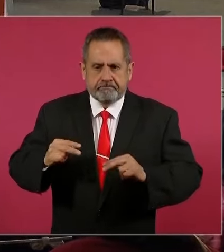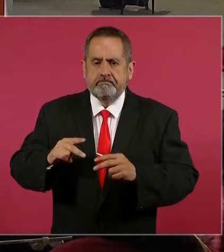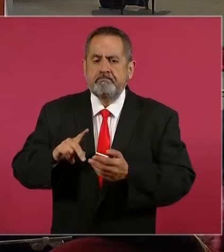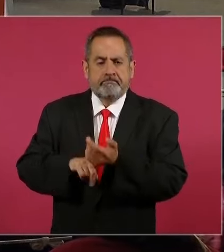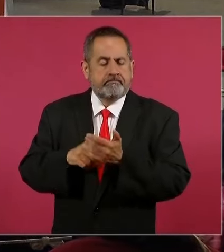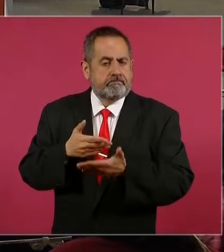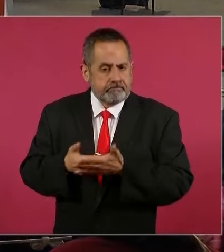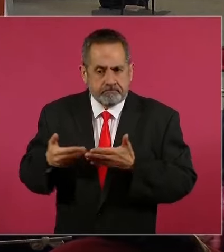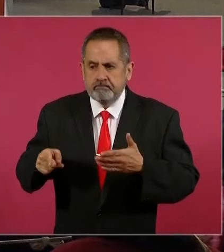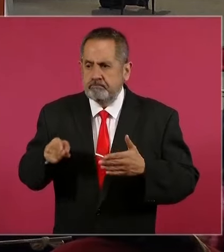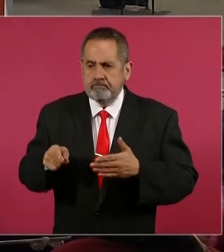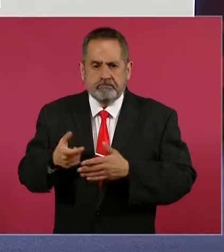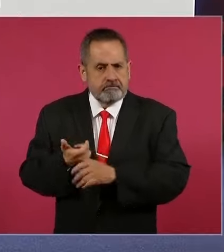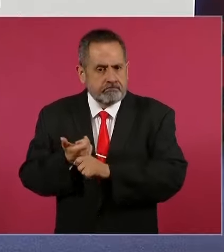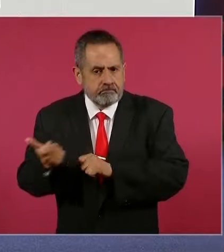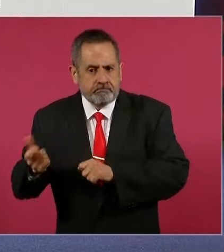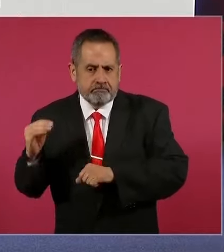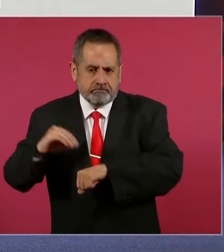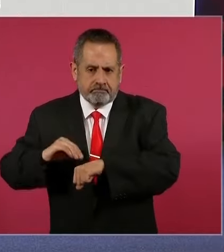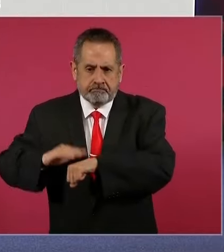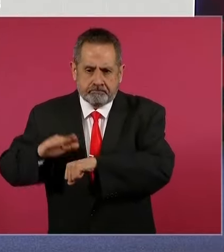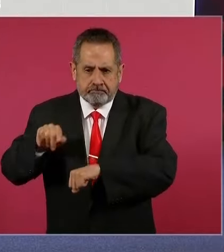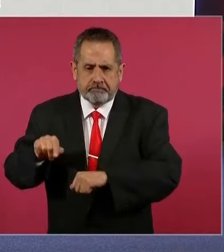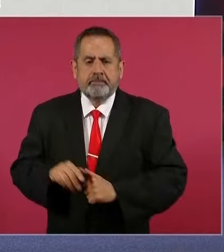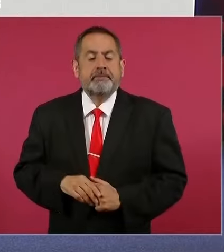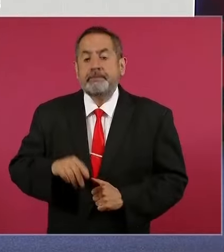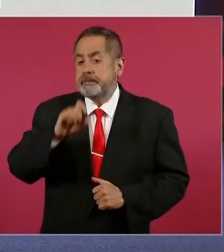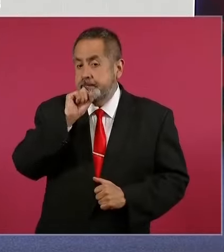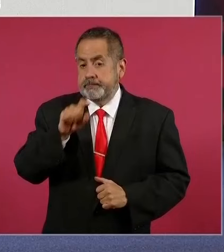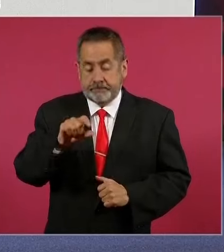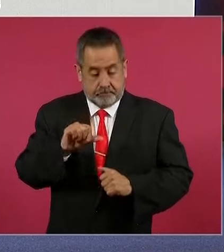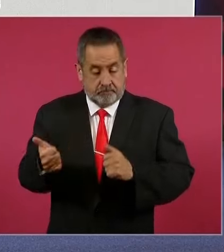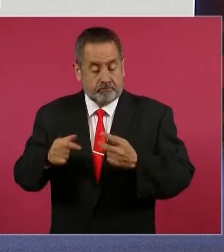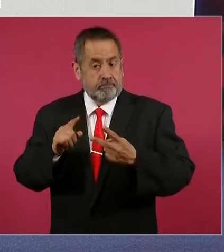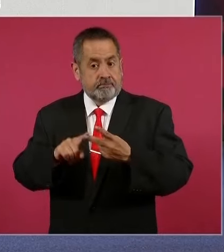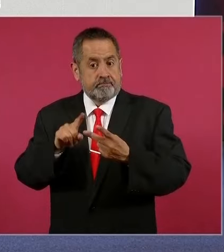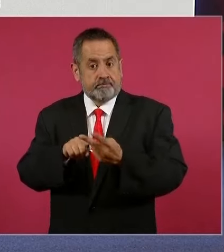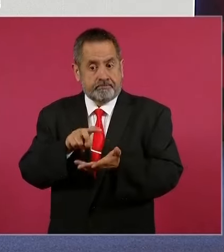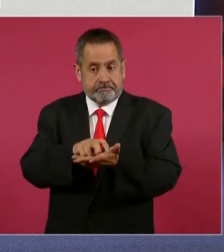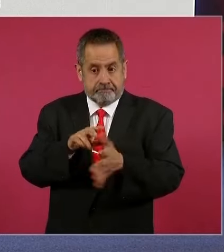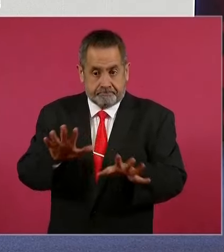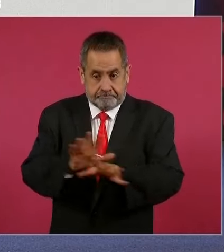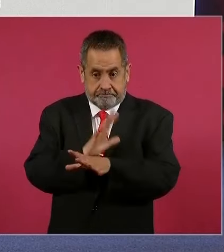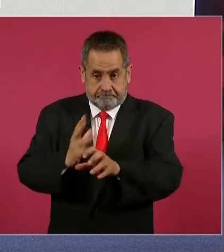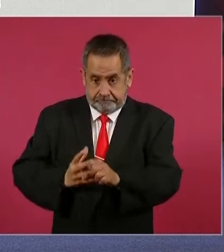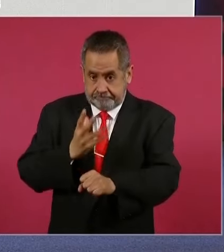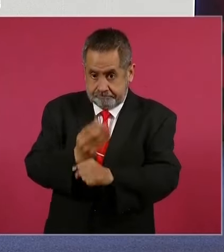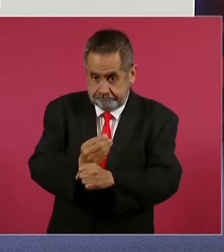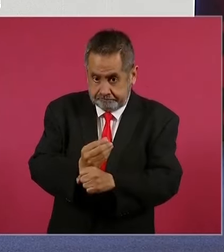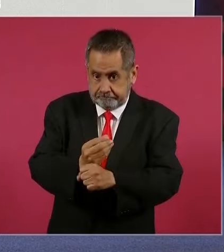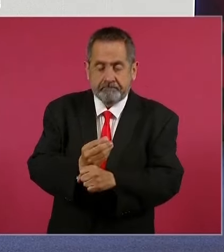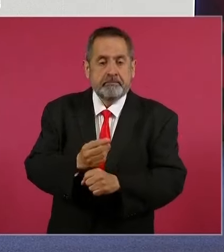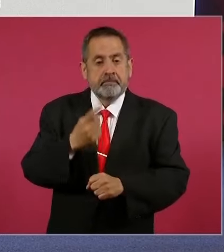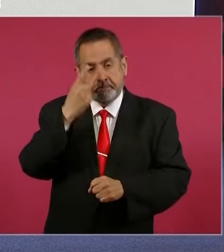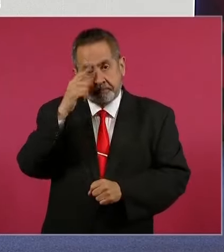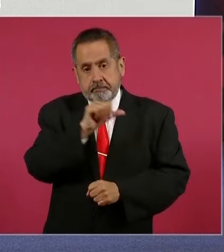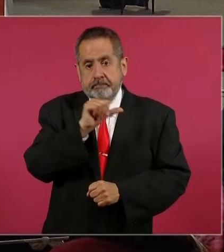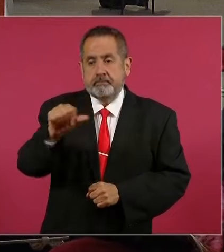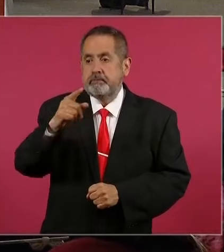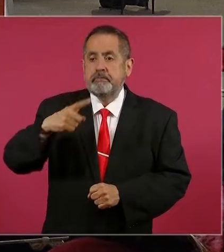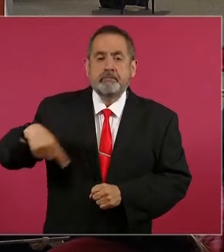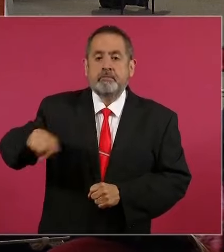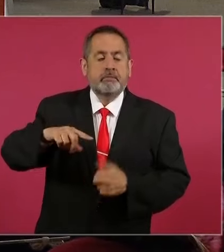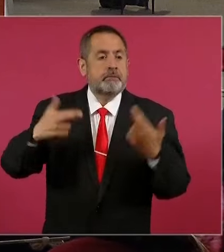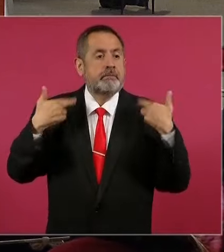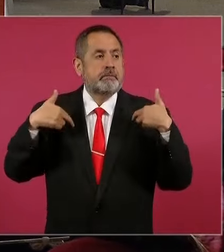también una reforma adicional, esta es una reforma para maestras, maestros de educación pública